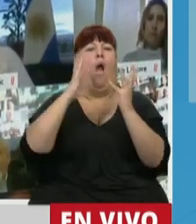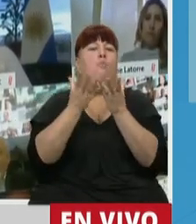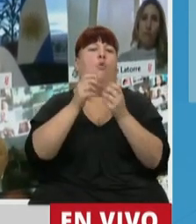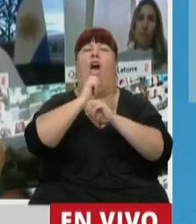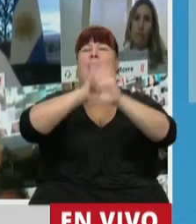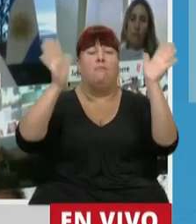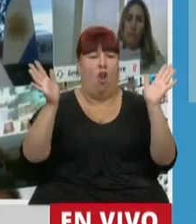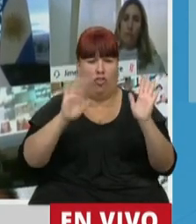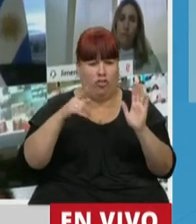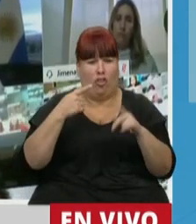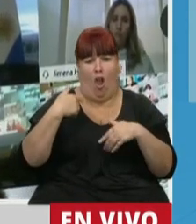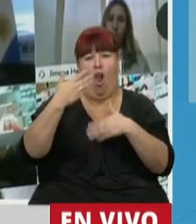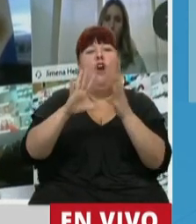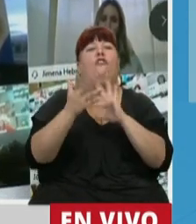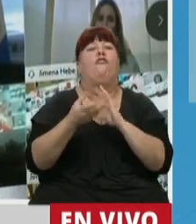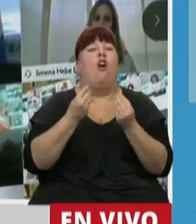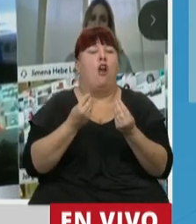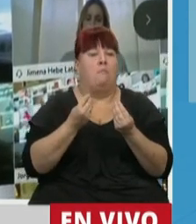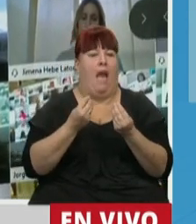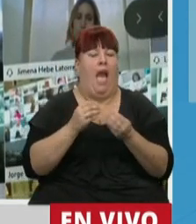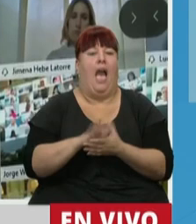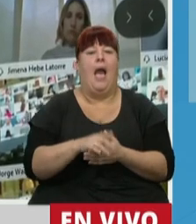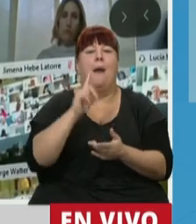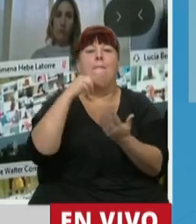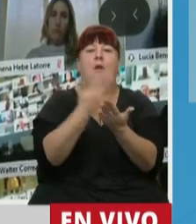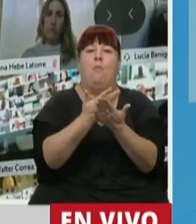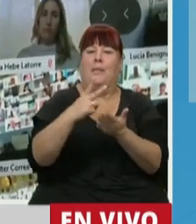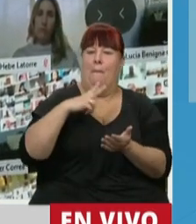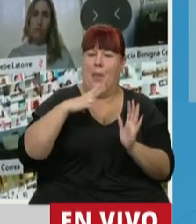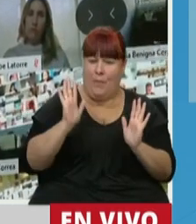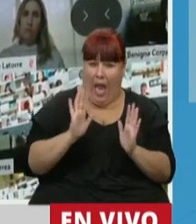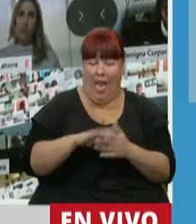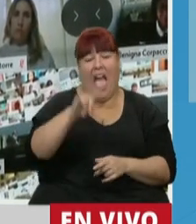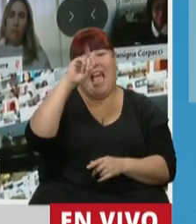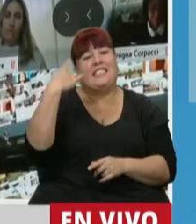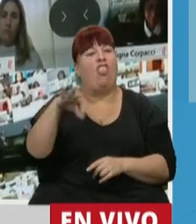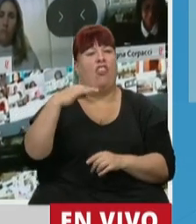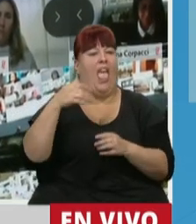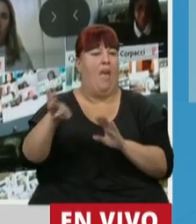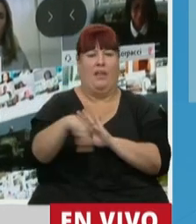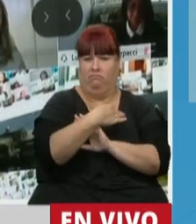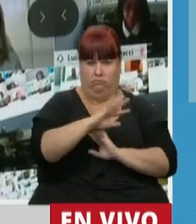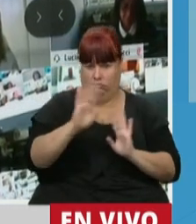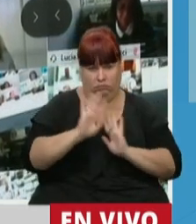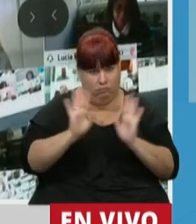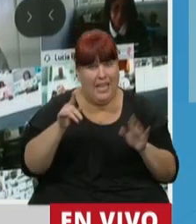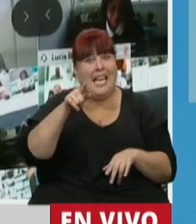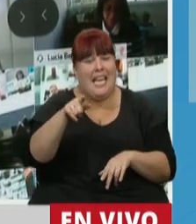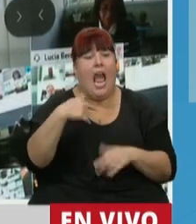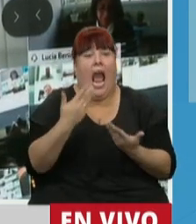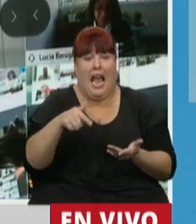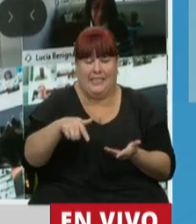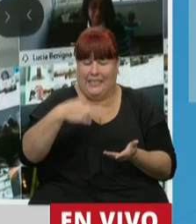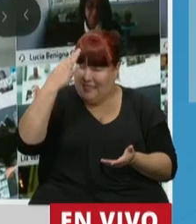maravillas por la vía de la iniciativa privada y que el Estado tenía que retirarse. Bueno, si de algo